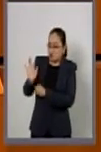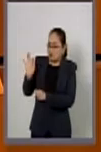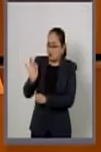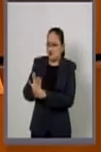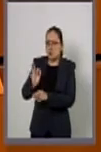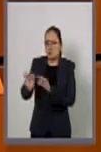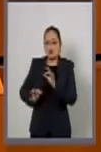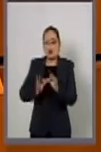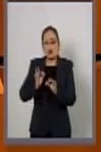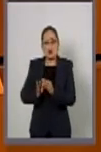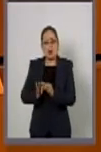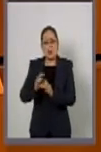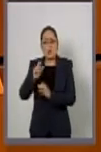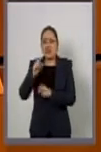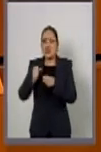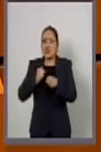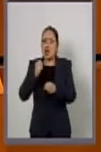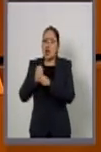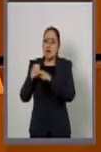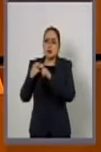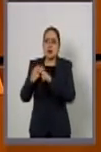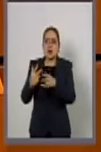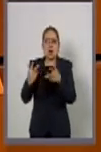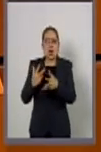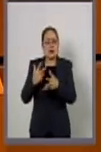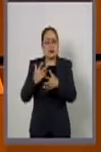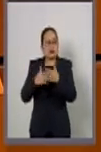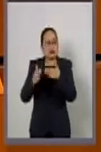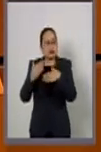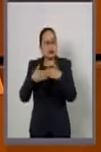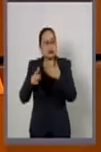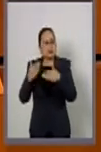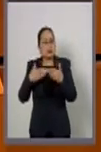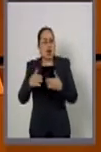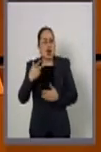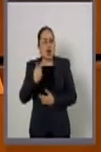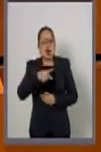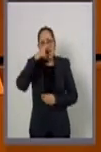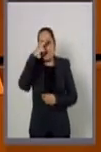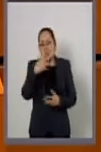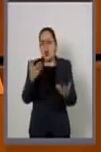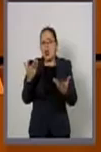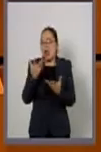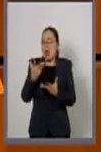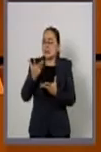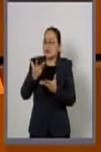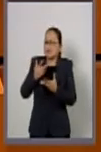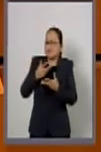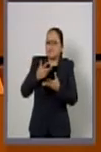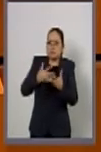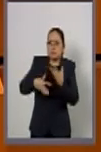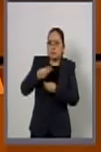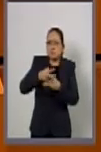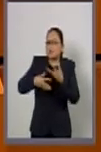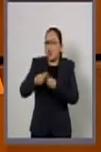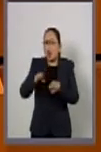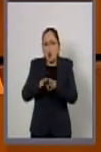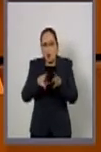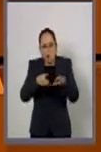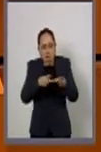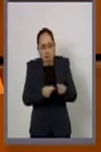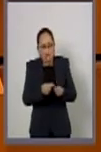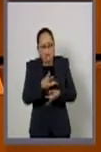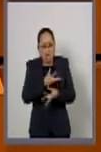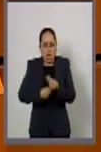A lo largo de 20 años, México ha gestionado la disposición del combustible gastado y sus